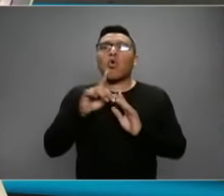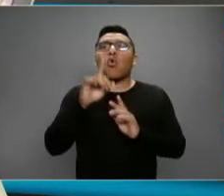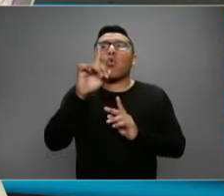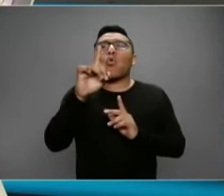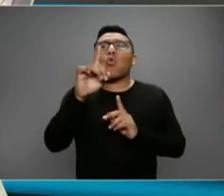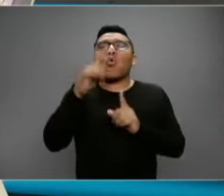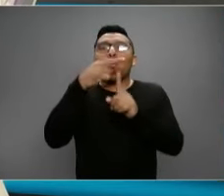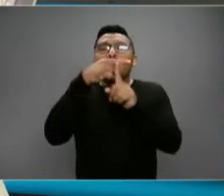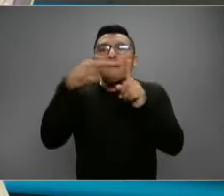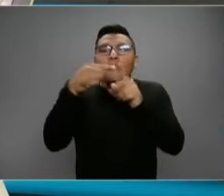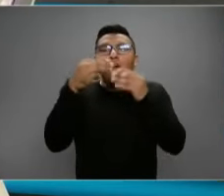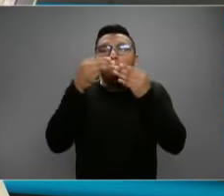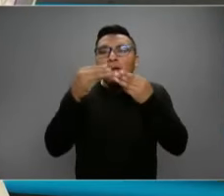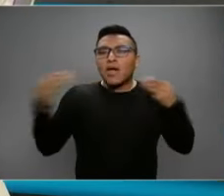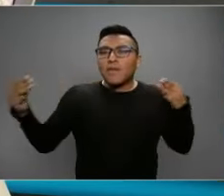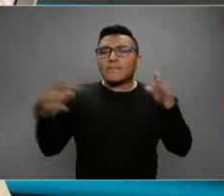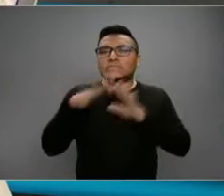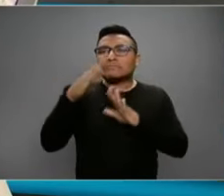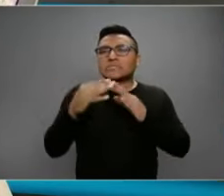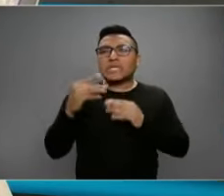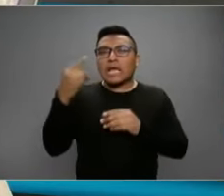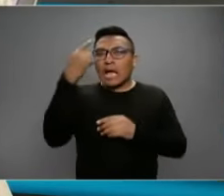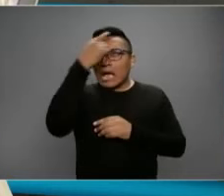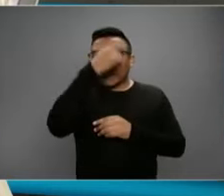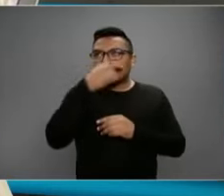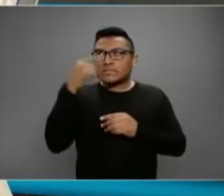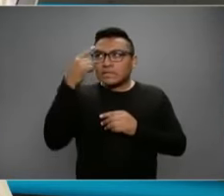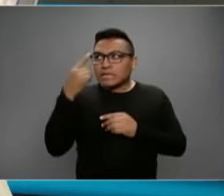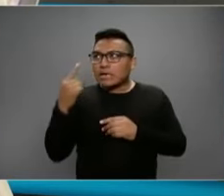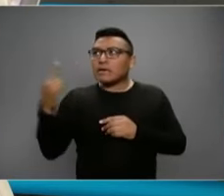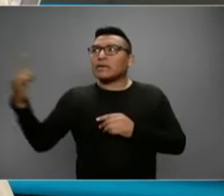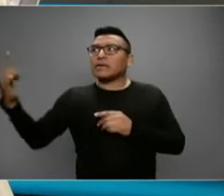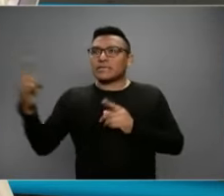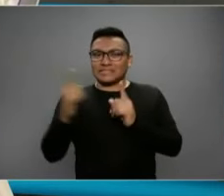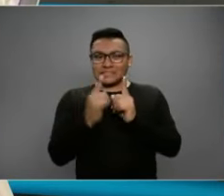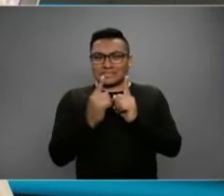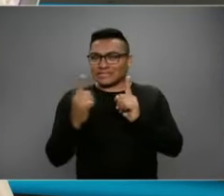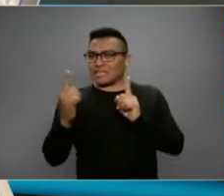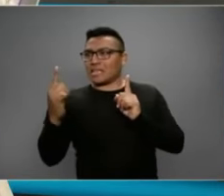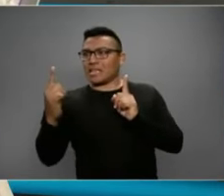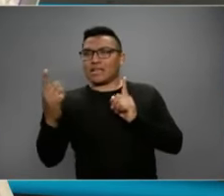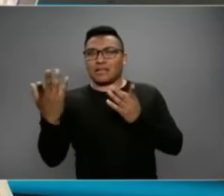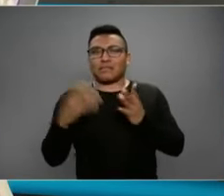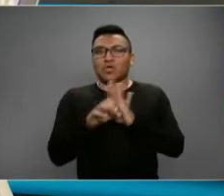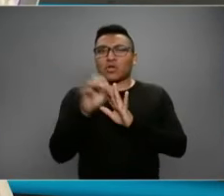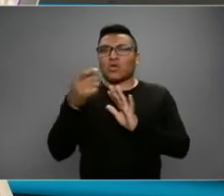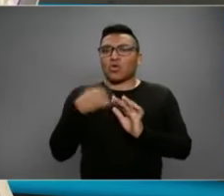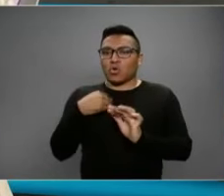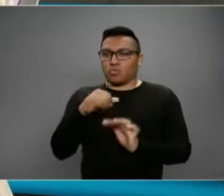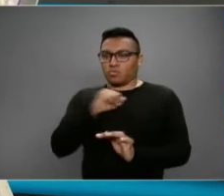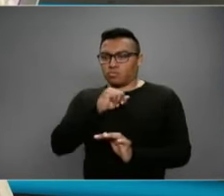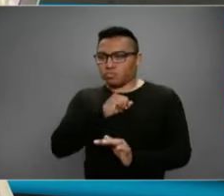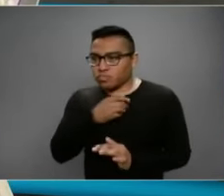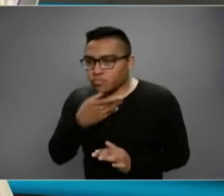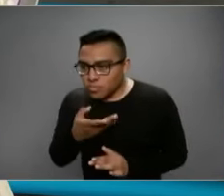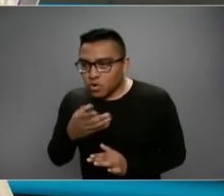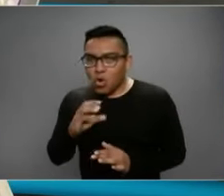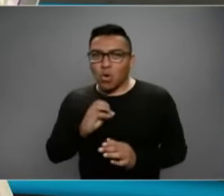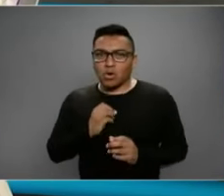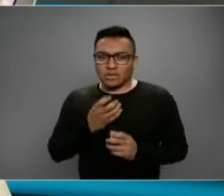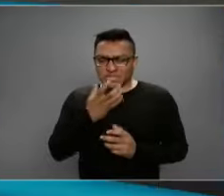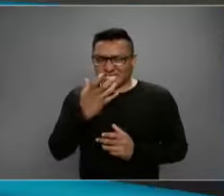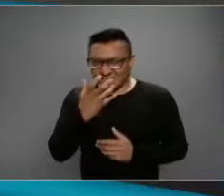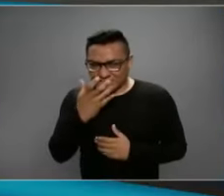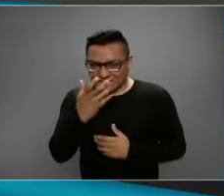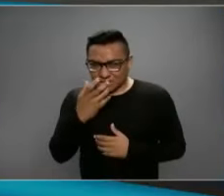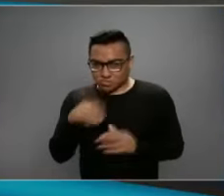entre cabeza y cabeza. ¿Por qué metro y medio? Porque si yo ahorita toso o estornudo y